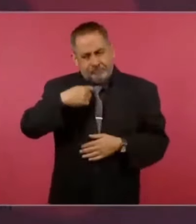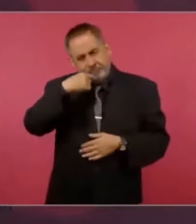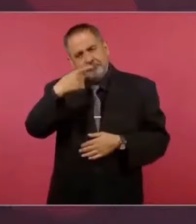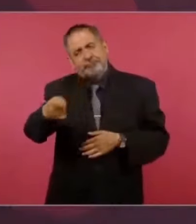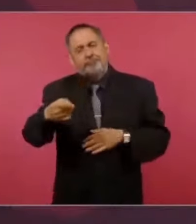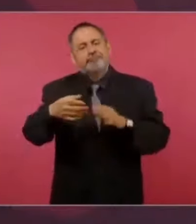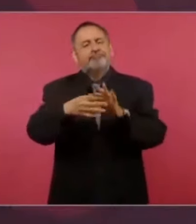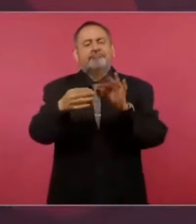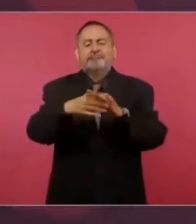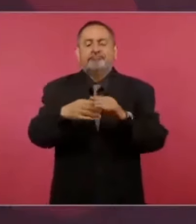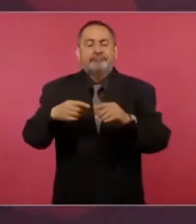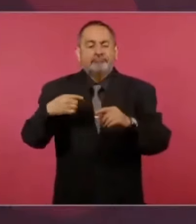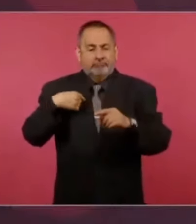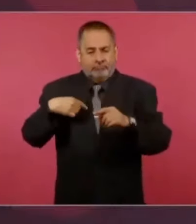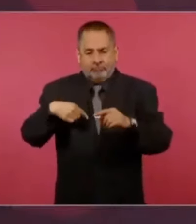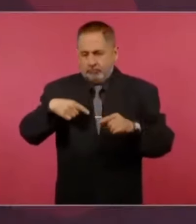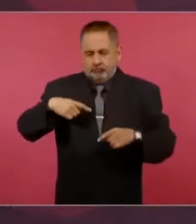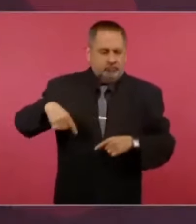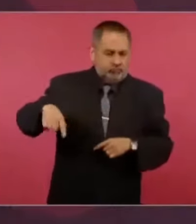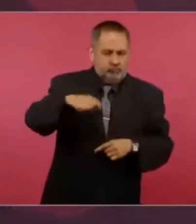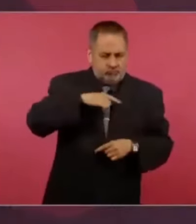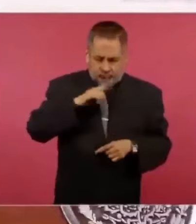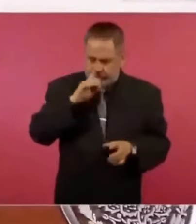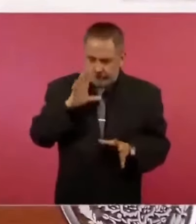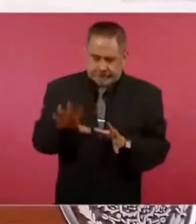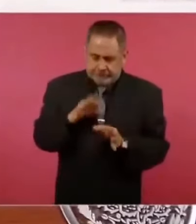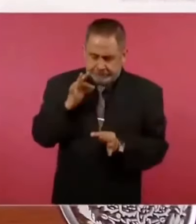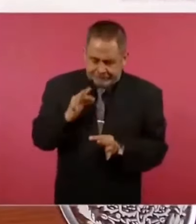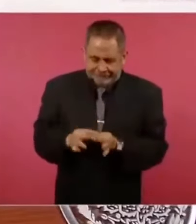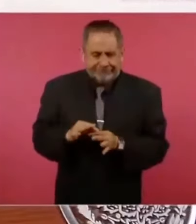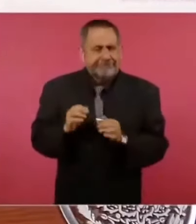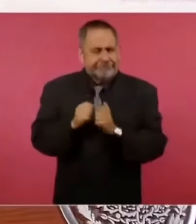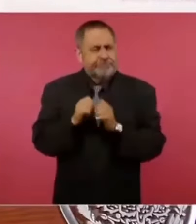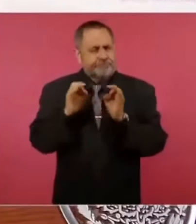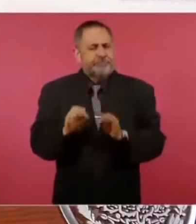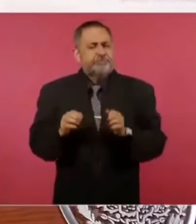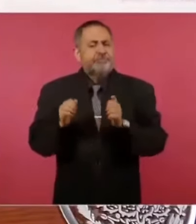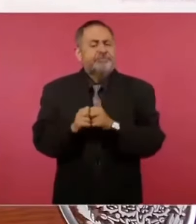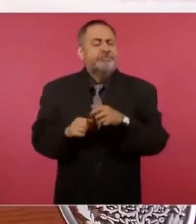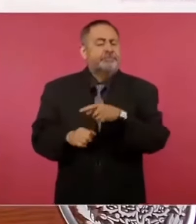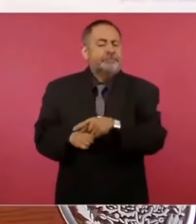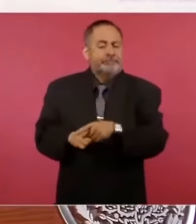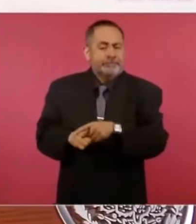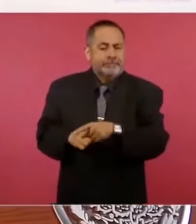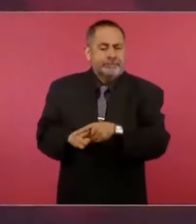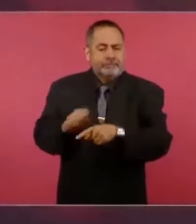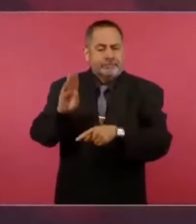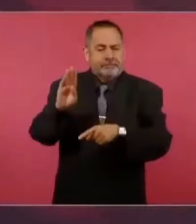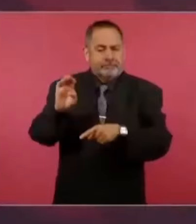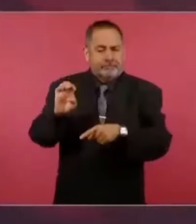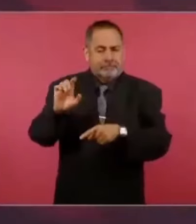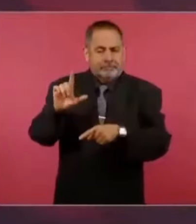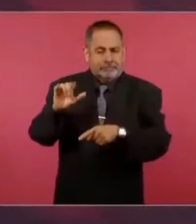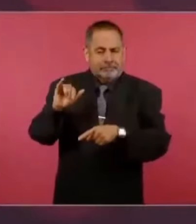con un acuerdo que teníamos con Belice,